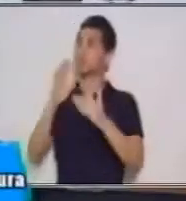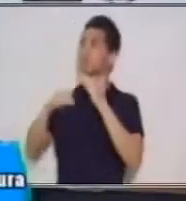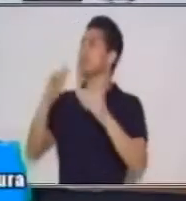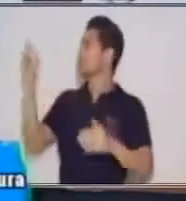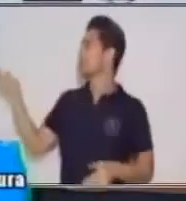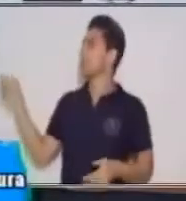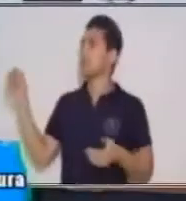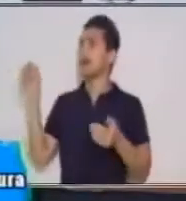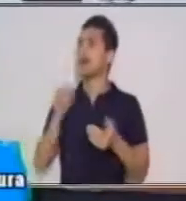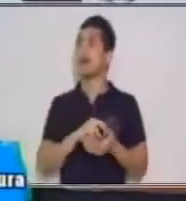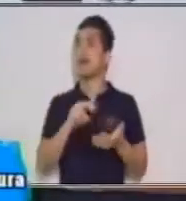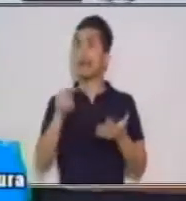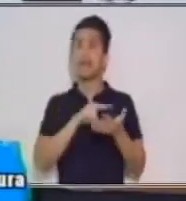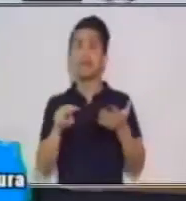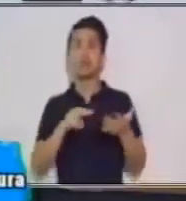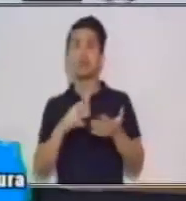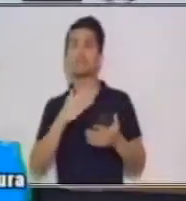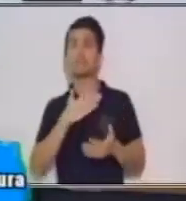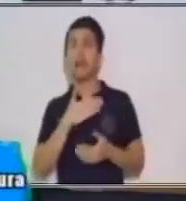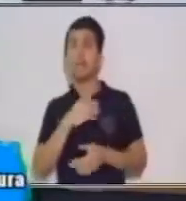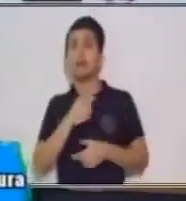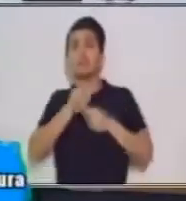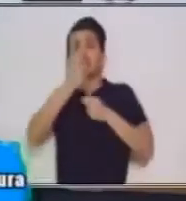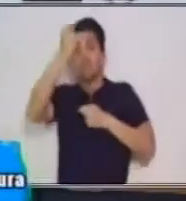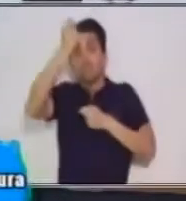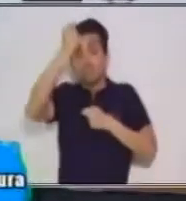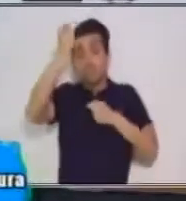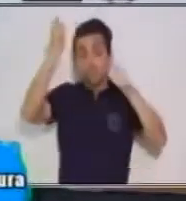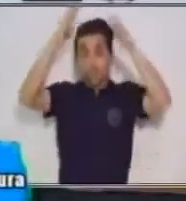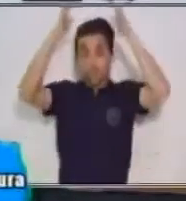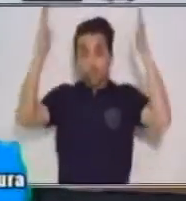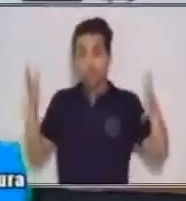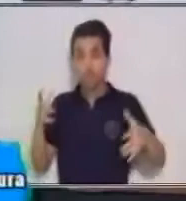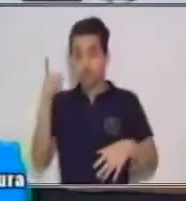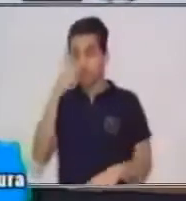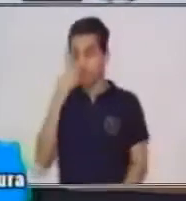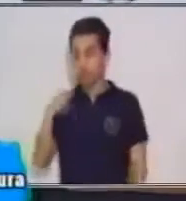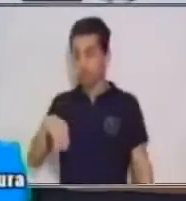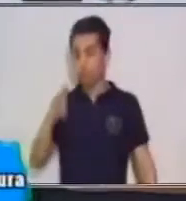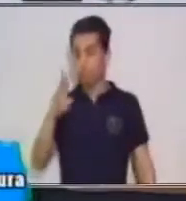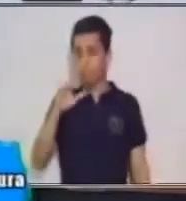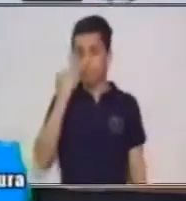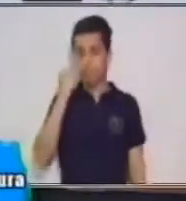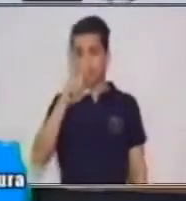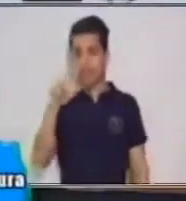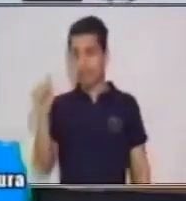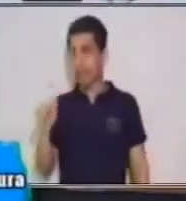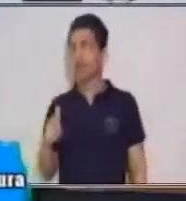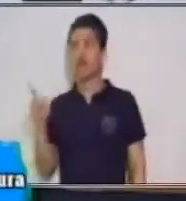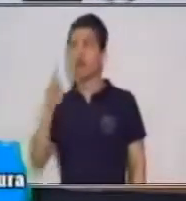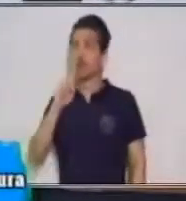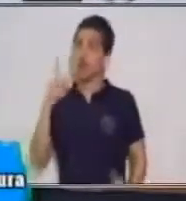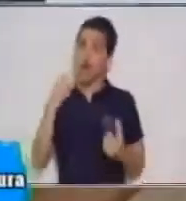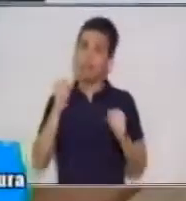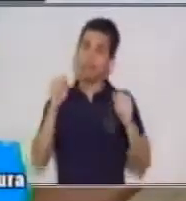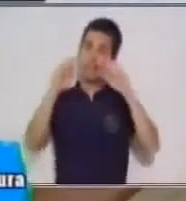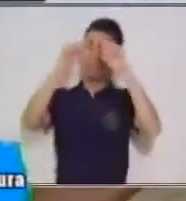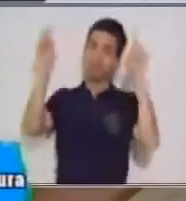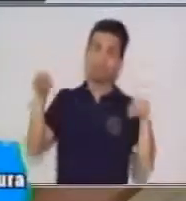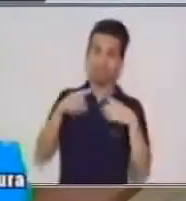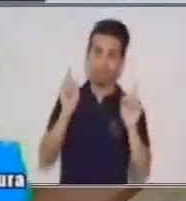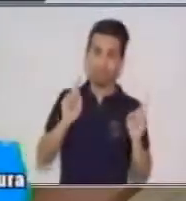pero para que ustedes lo lograran comprender de esta situación es que yo lo remarqué. Entonces,